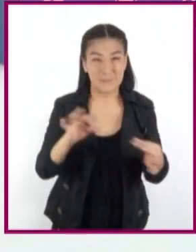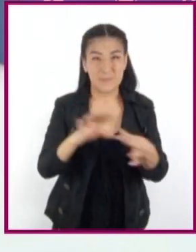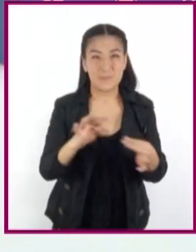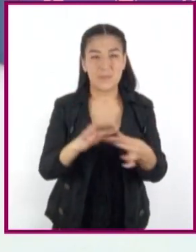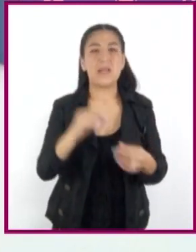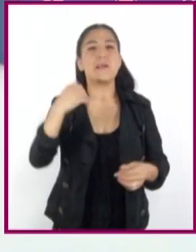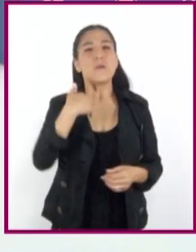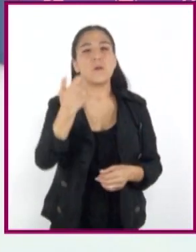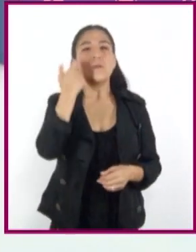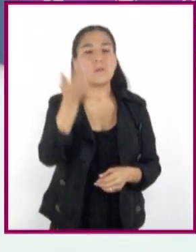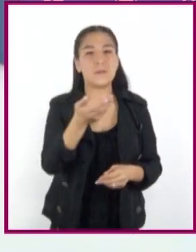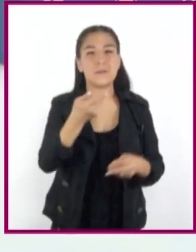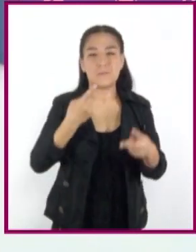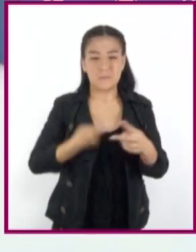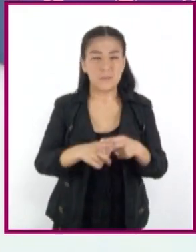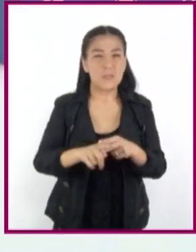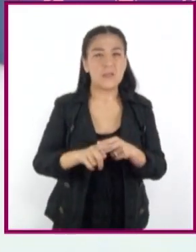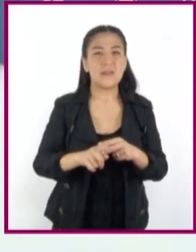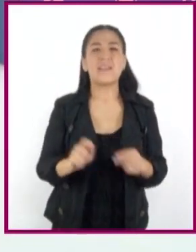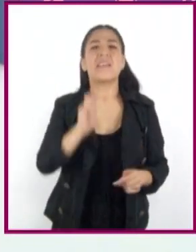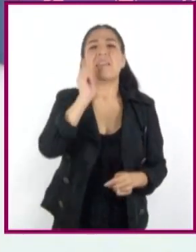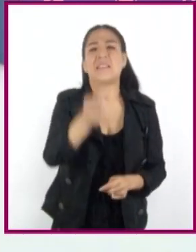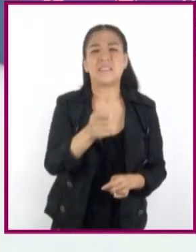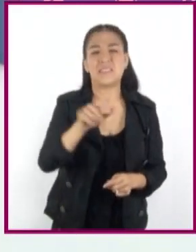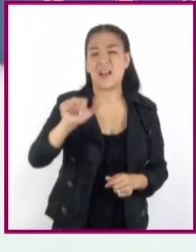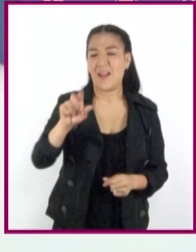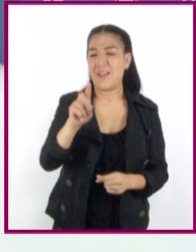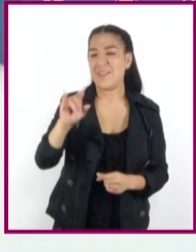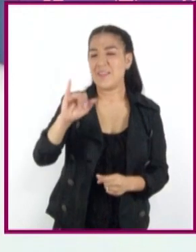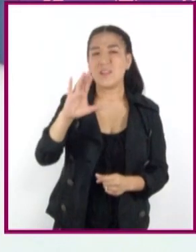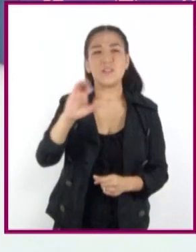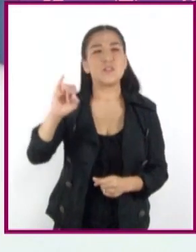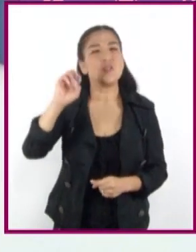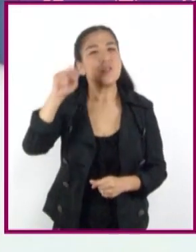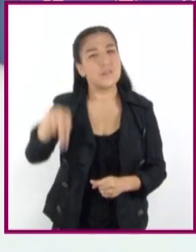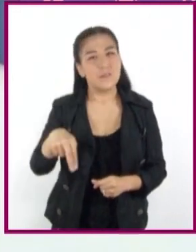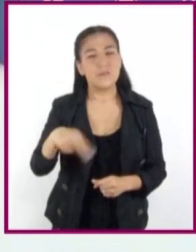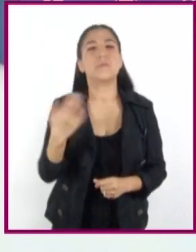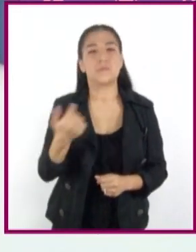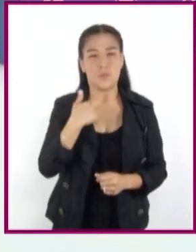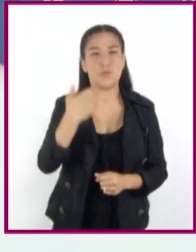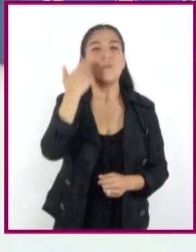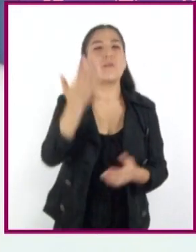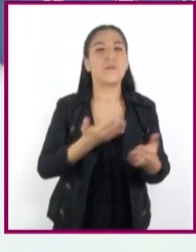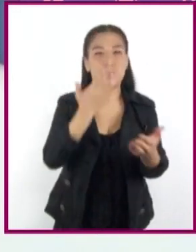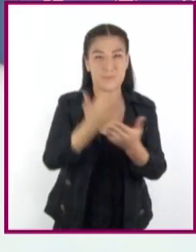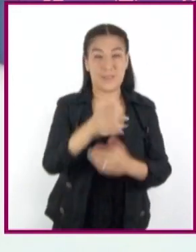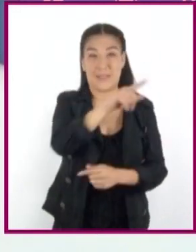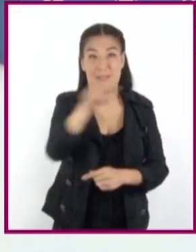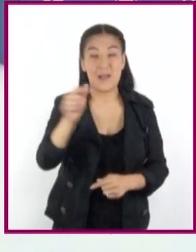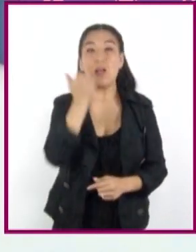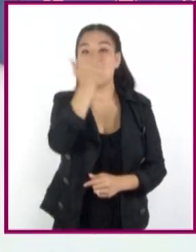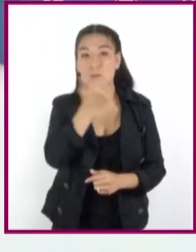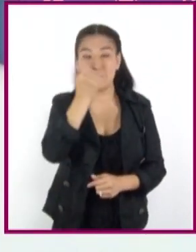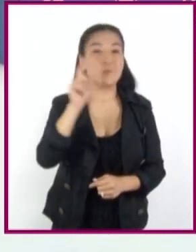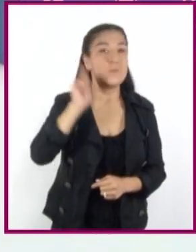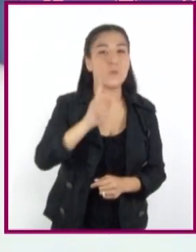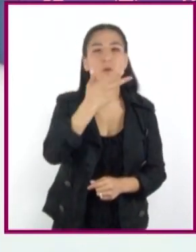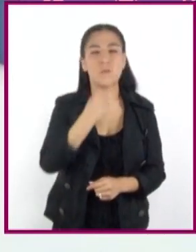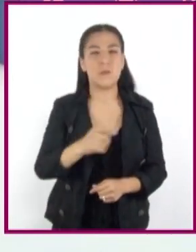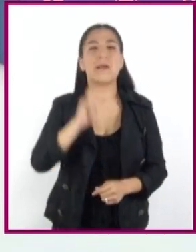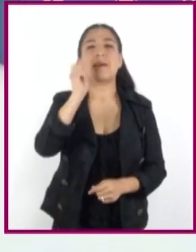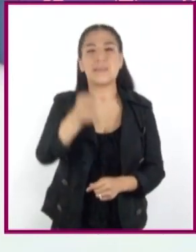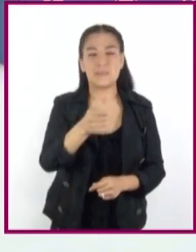quisiera que comencemos por explicar qué es una adicción. Para ello, me gustaría ofrecer a las y los estudiantes la